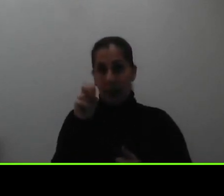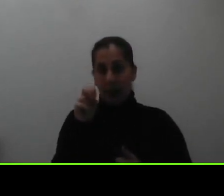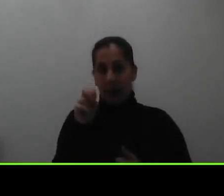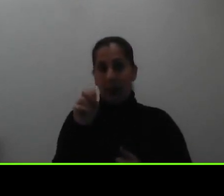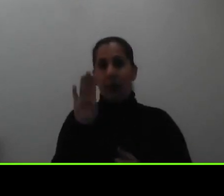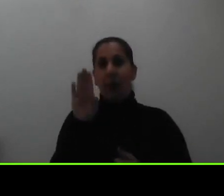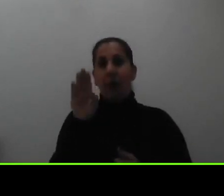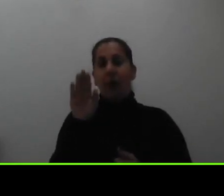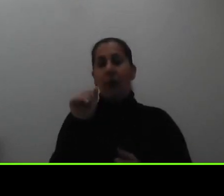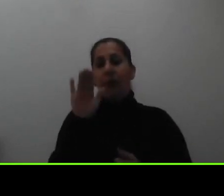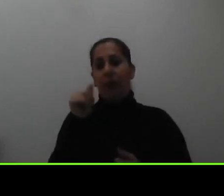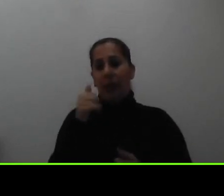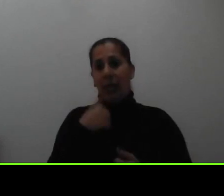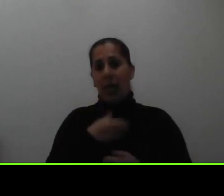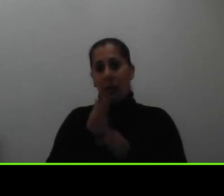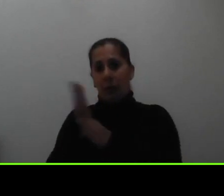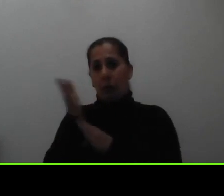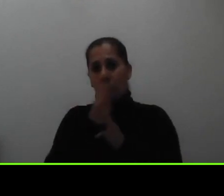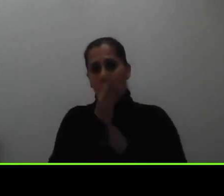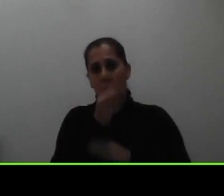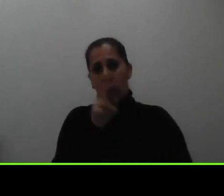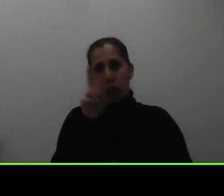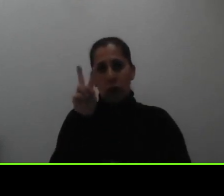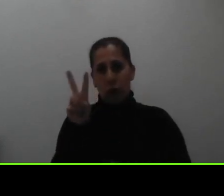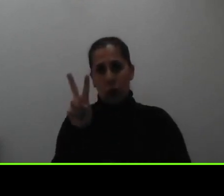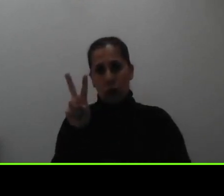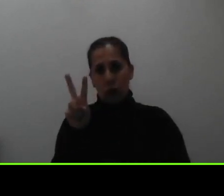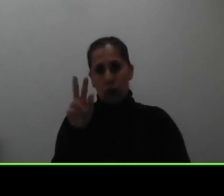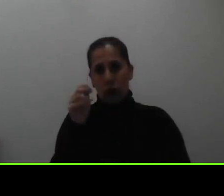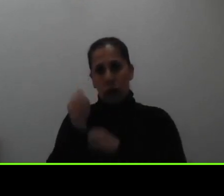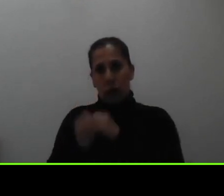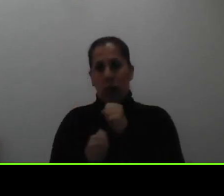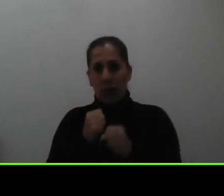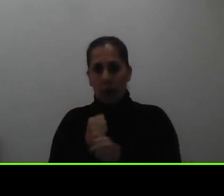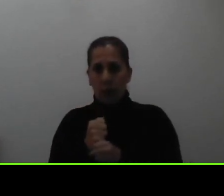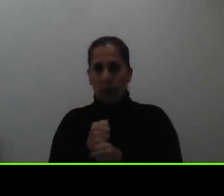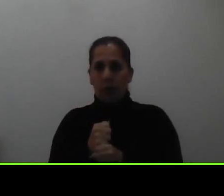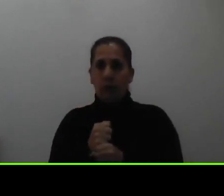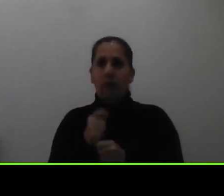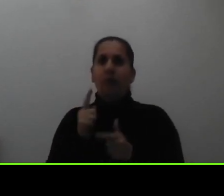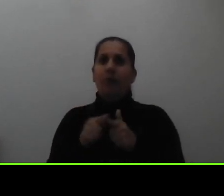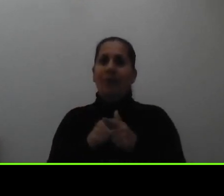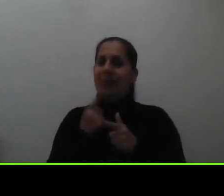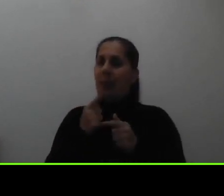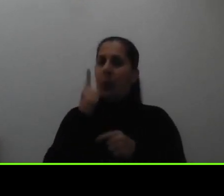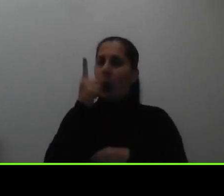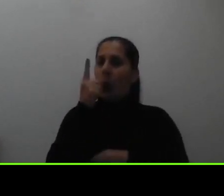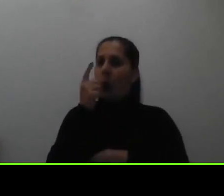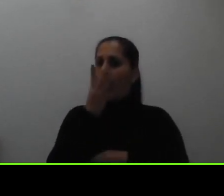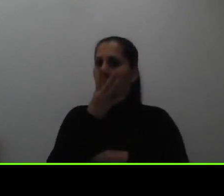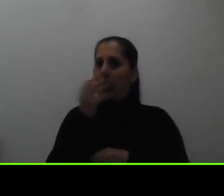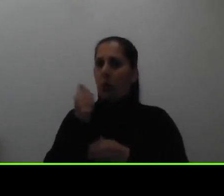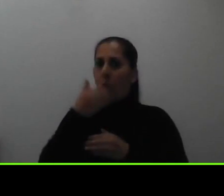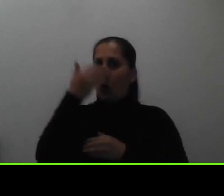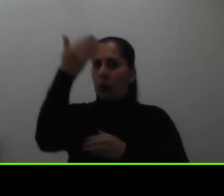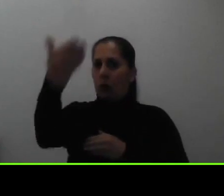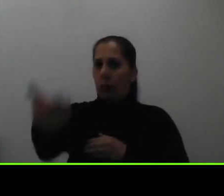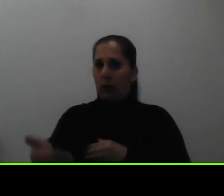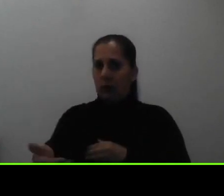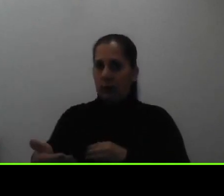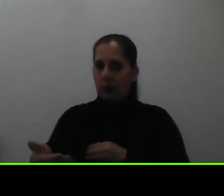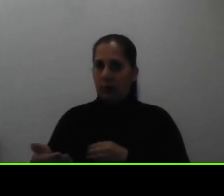procesos de beca al año y siempre van un periodo después esta solicitud